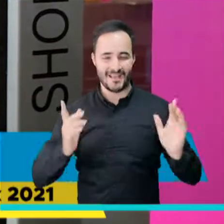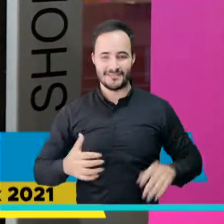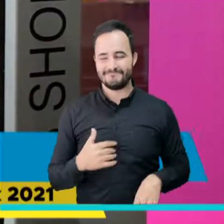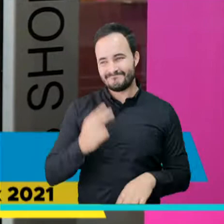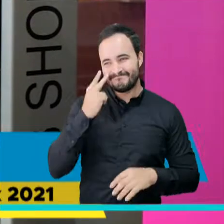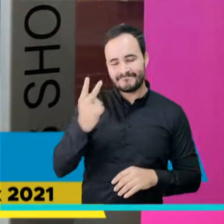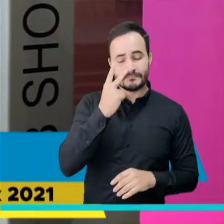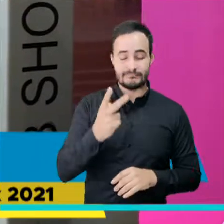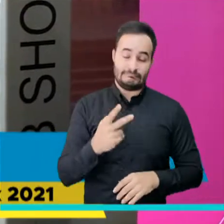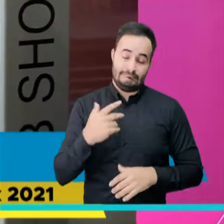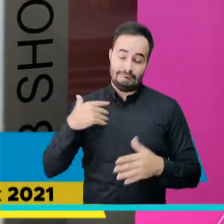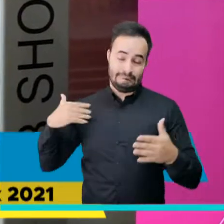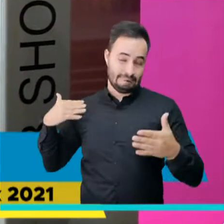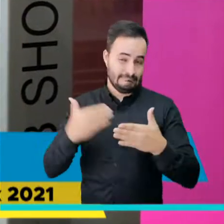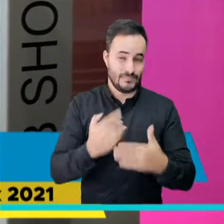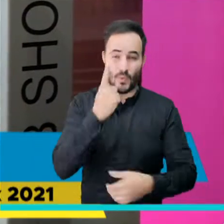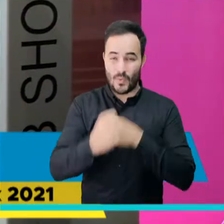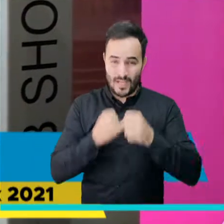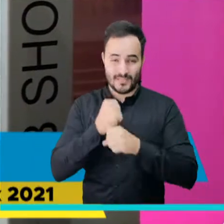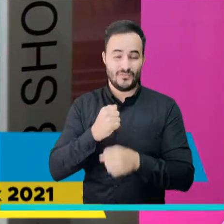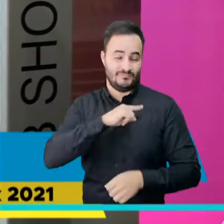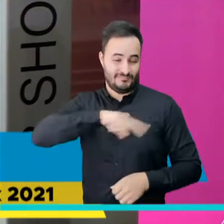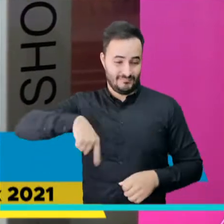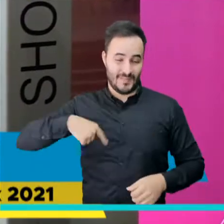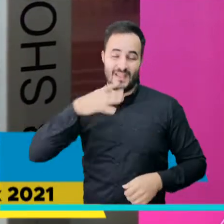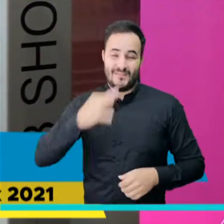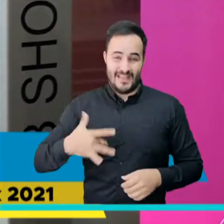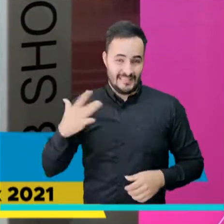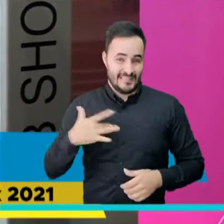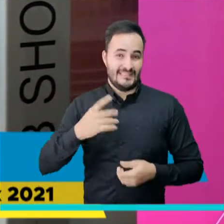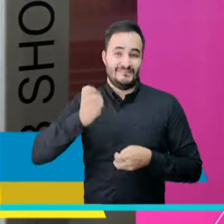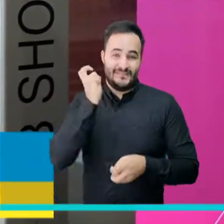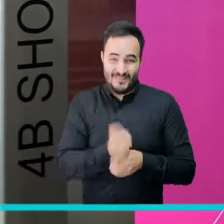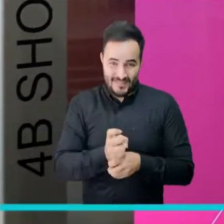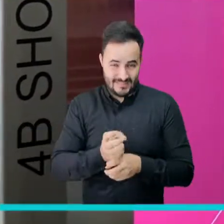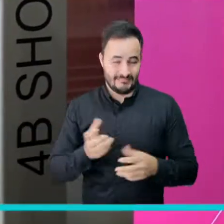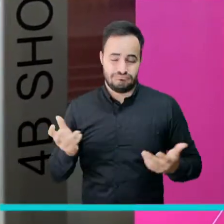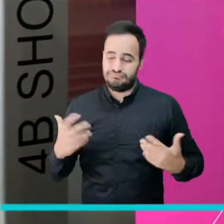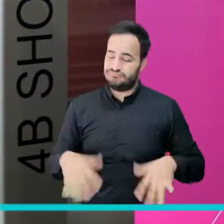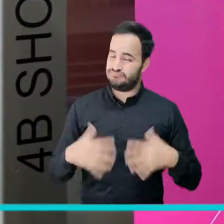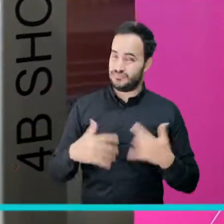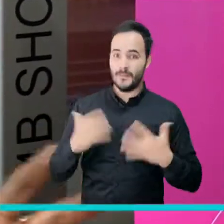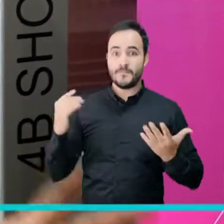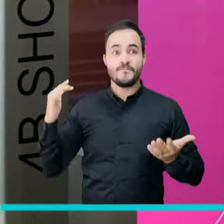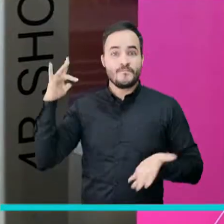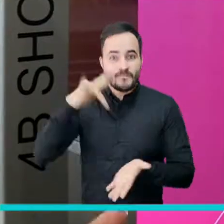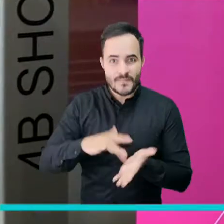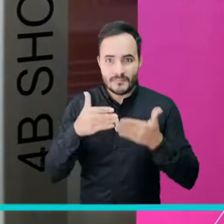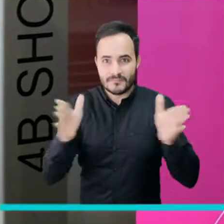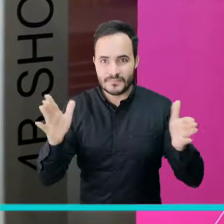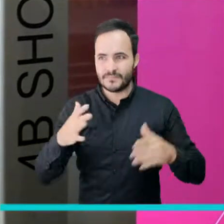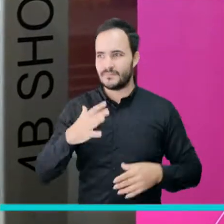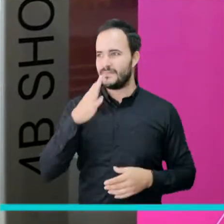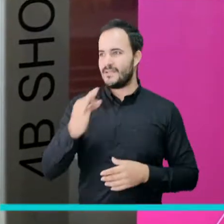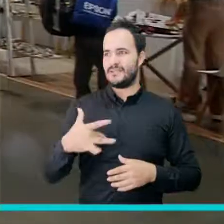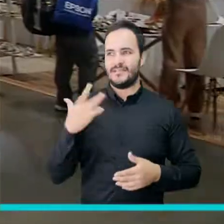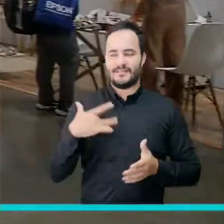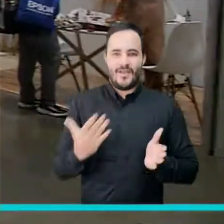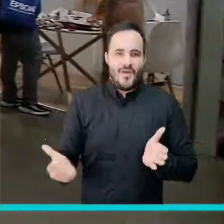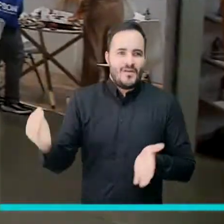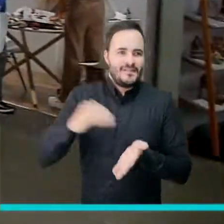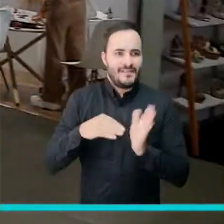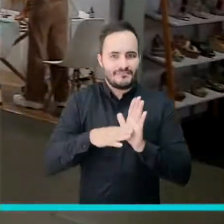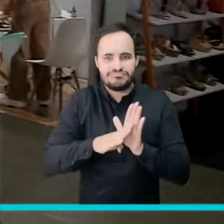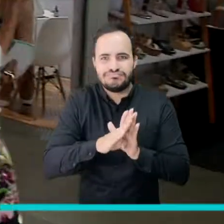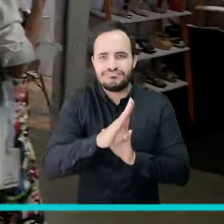Para nosotros han sido unos meses o un año demasiado complicado. Entonces, de verdad que estar aquí realmente es ese